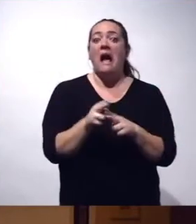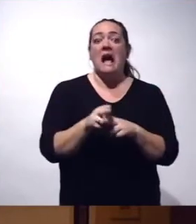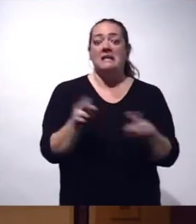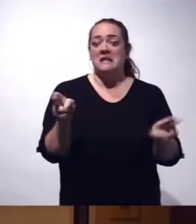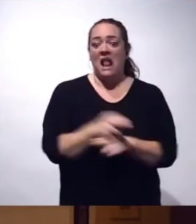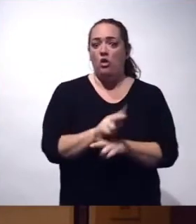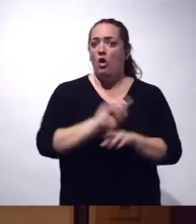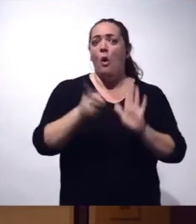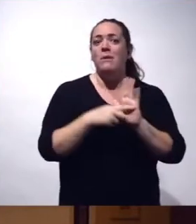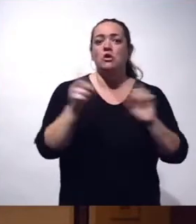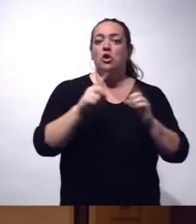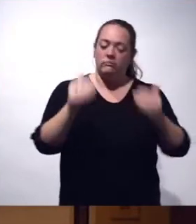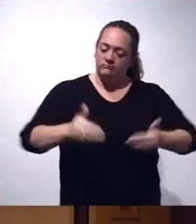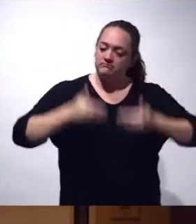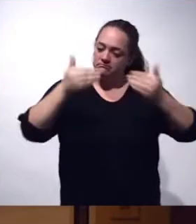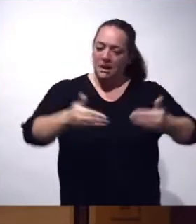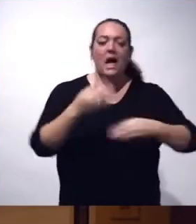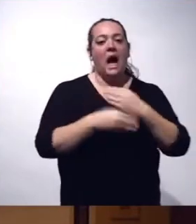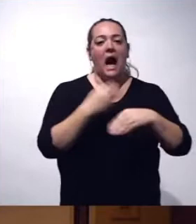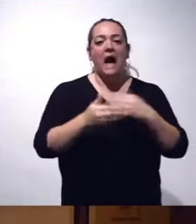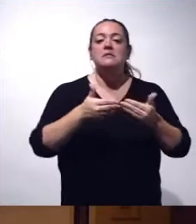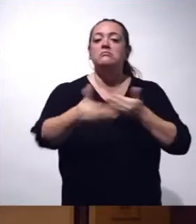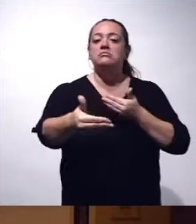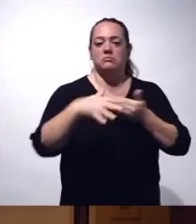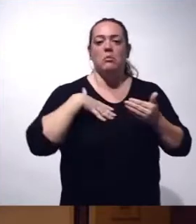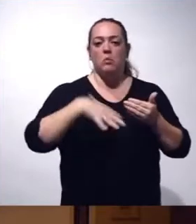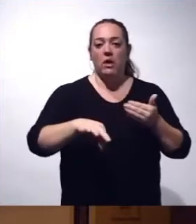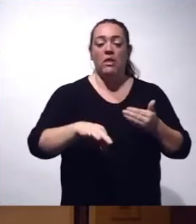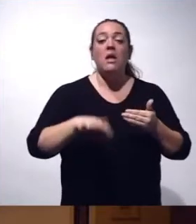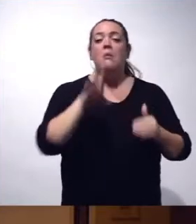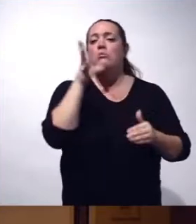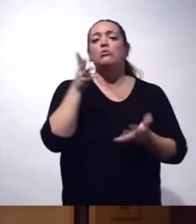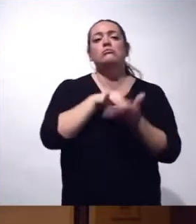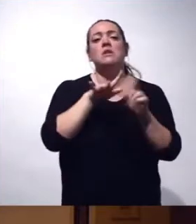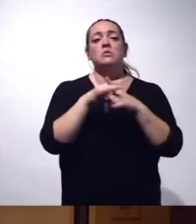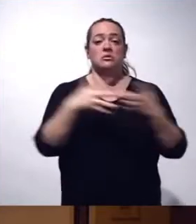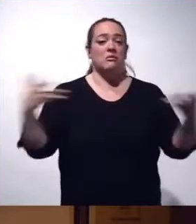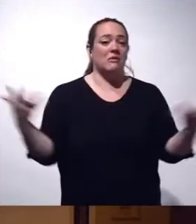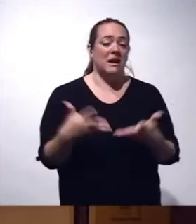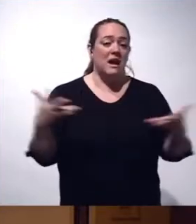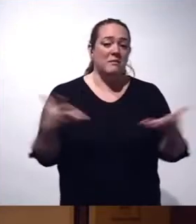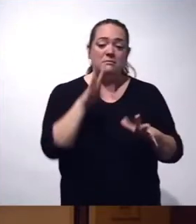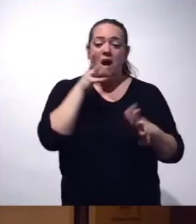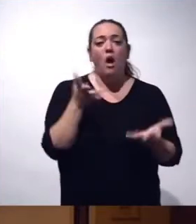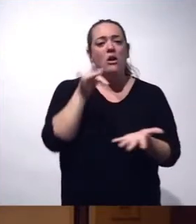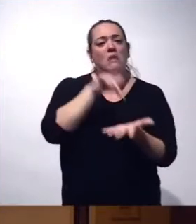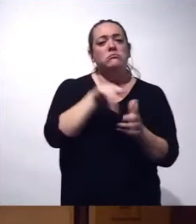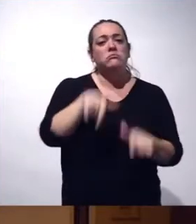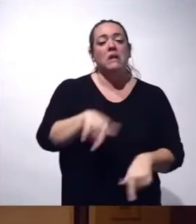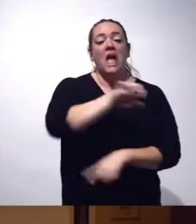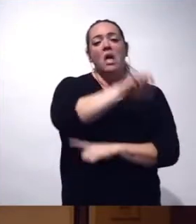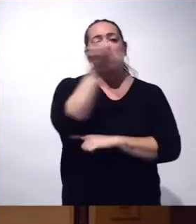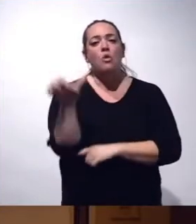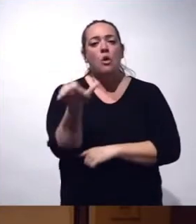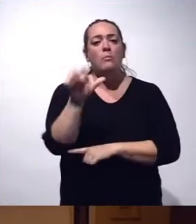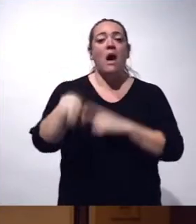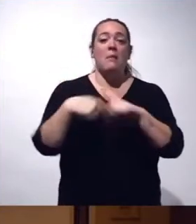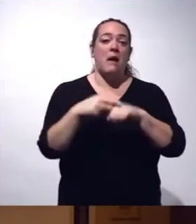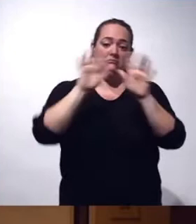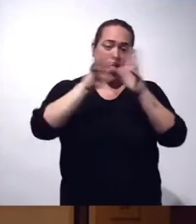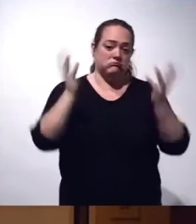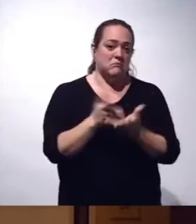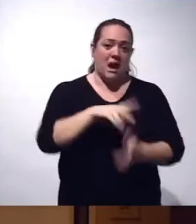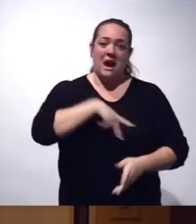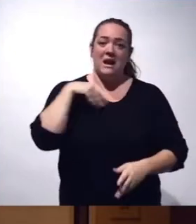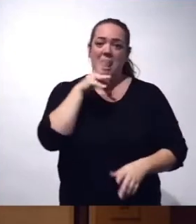se trasladan en el tiempo, se harán más adelante, porque la situación gravísima que sufre Europa y el mundo globalizado